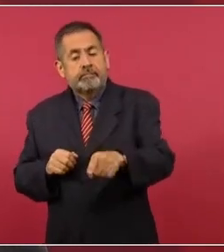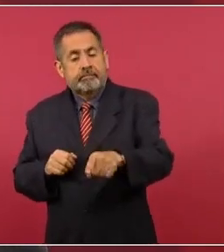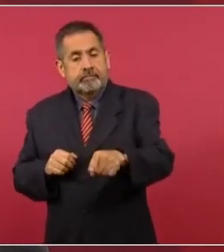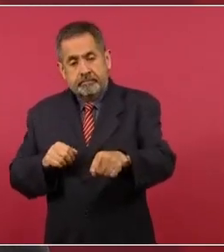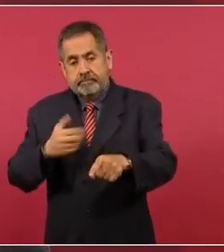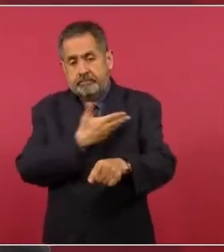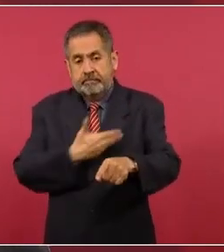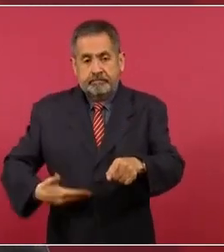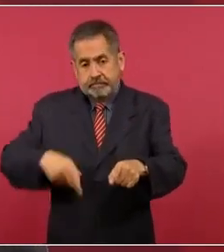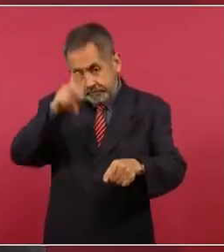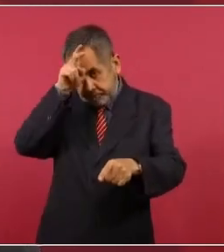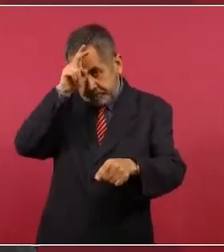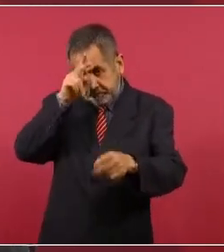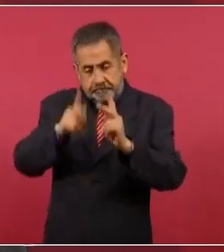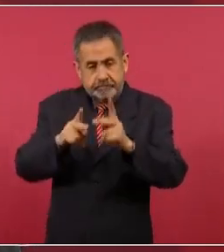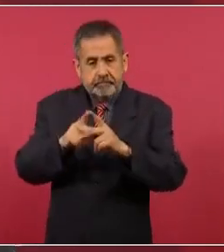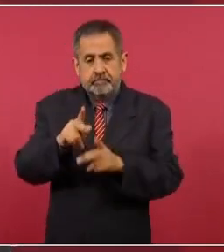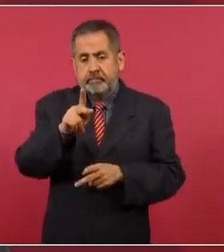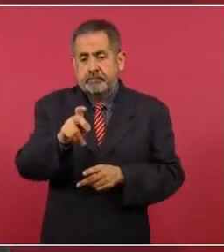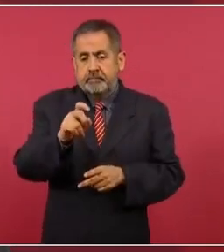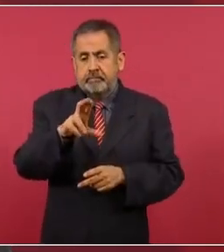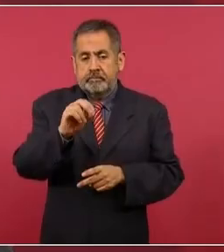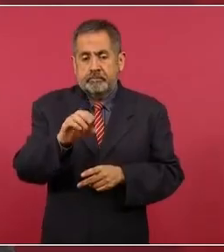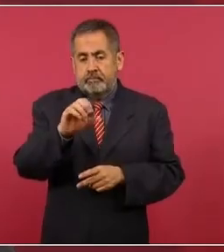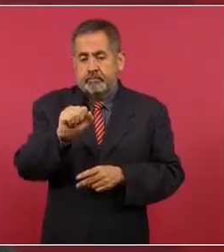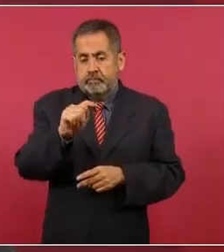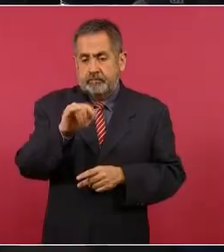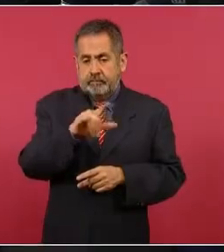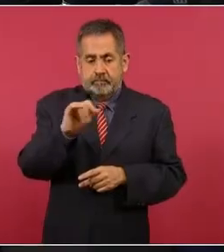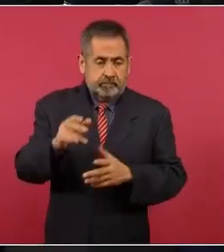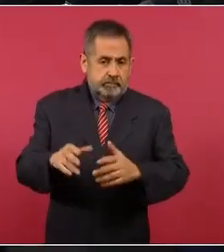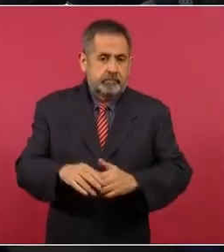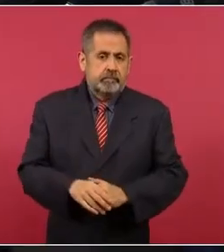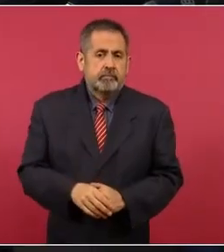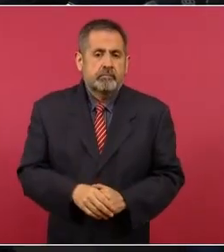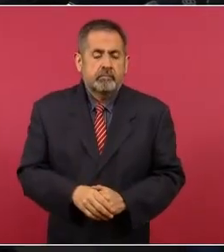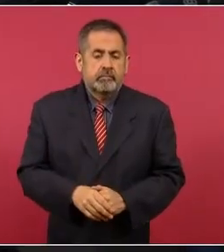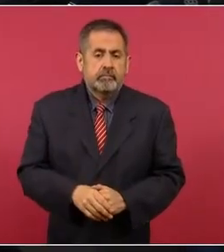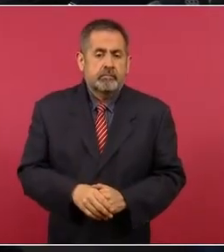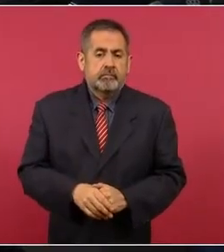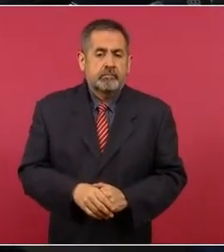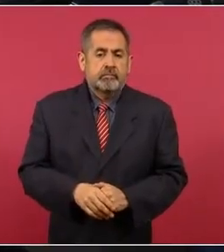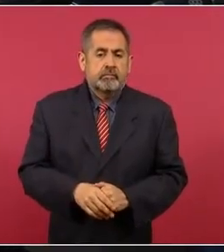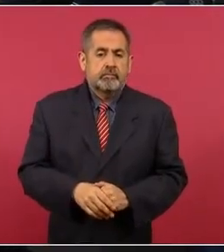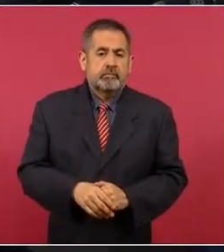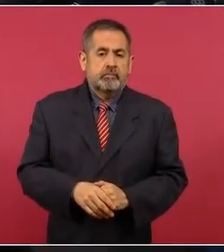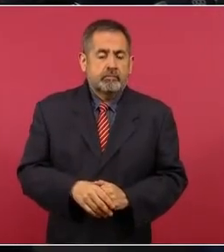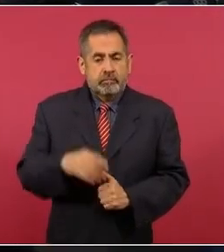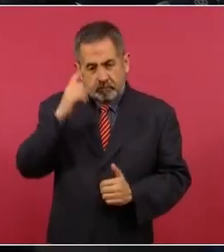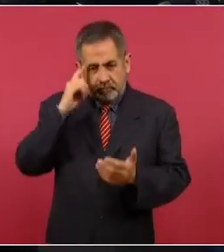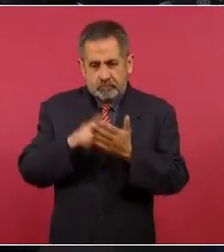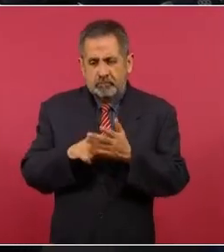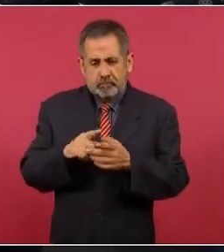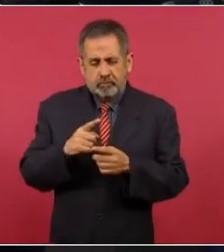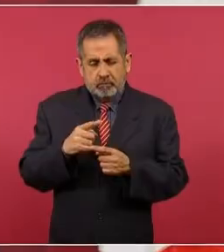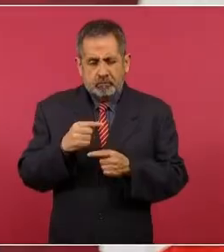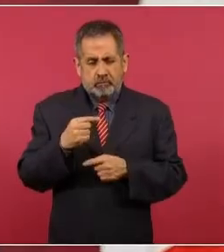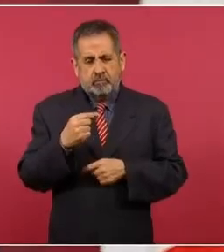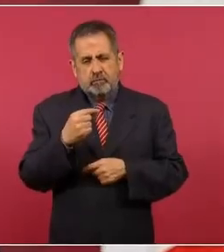el presidente de Perú, con Pedro Castillo, creo que la semana próxima.